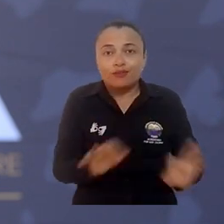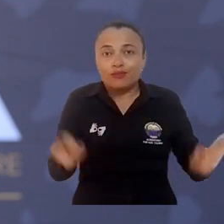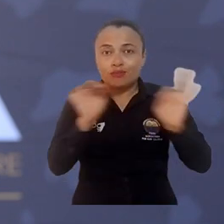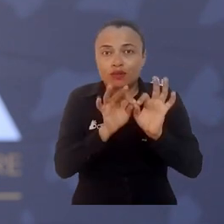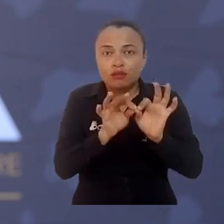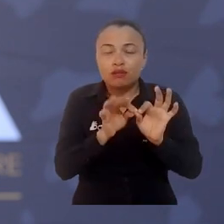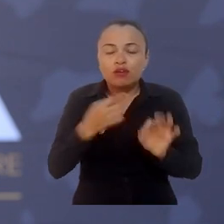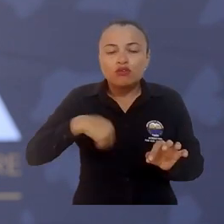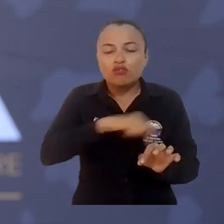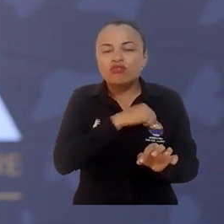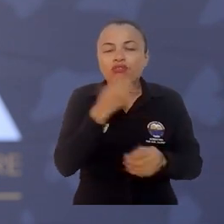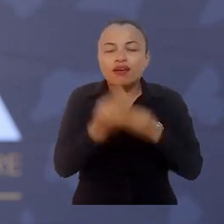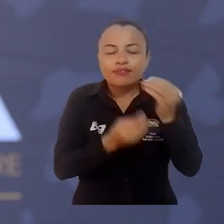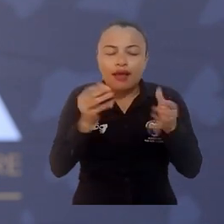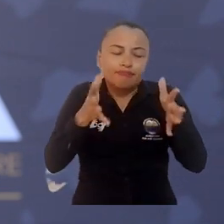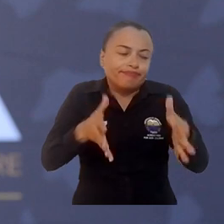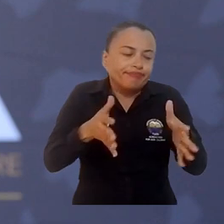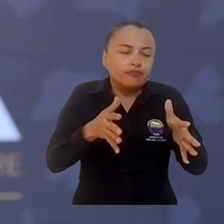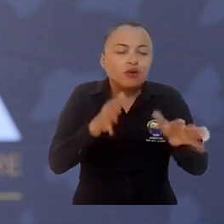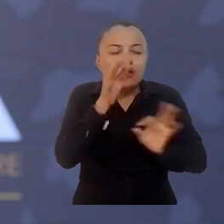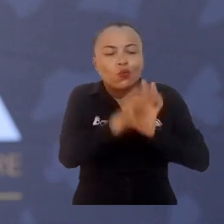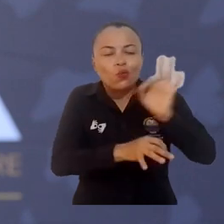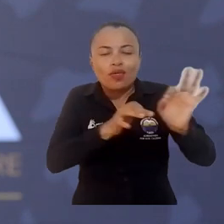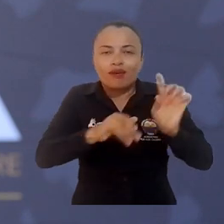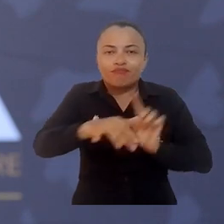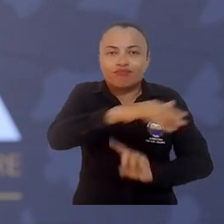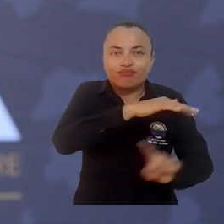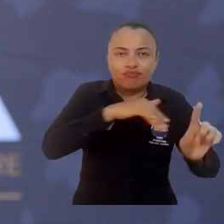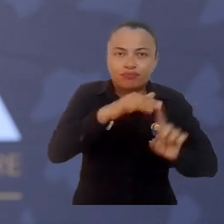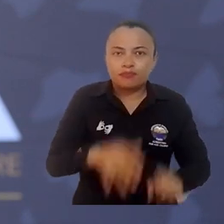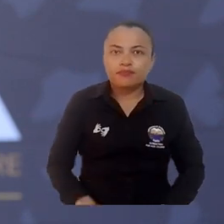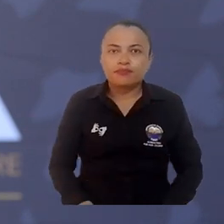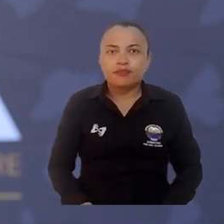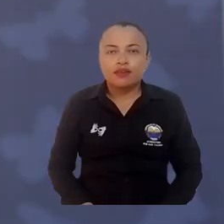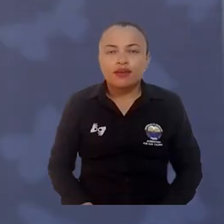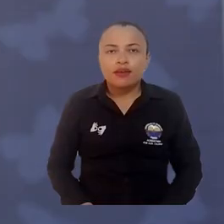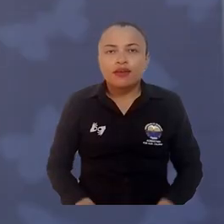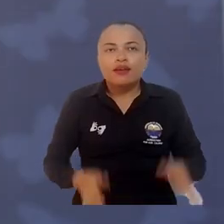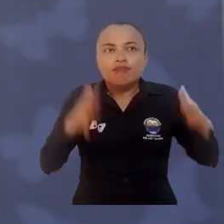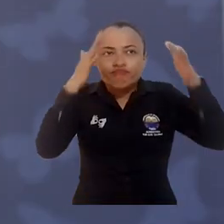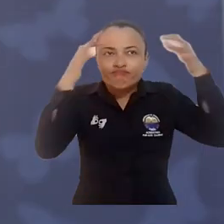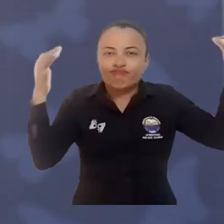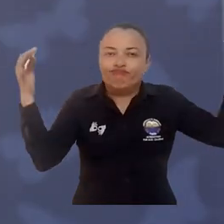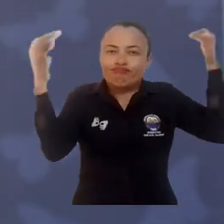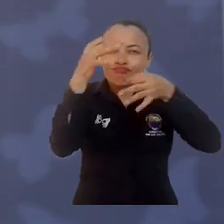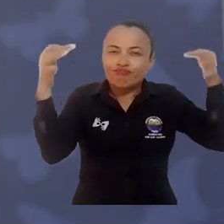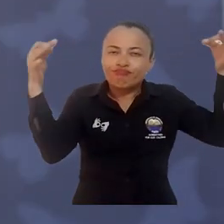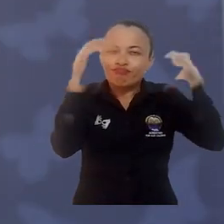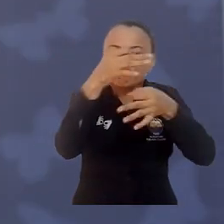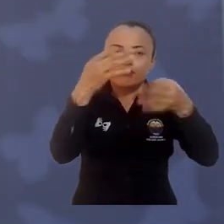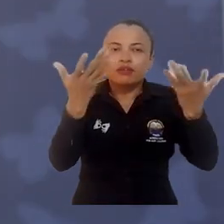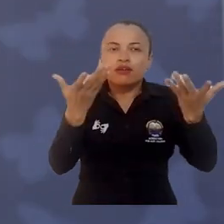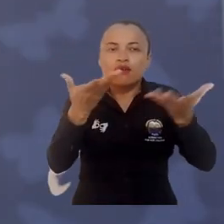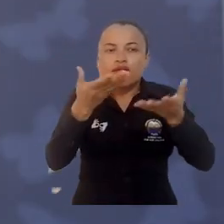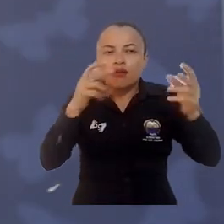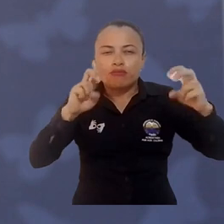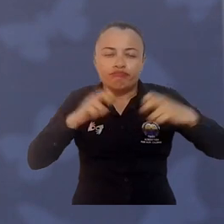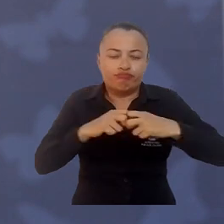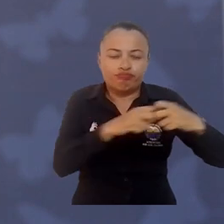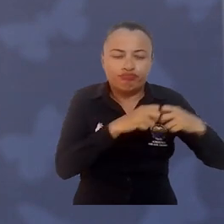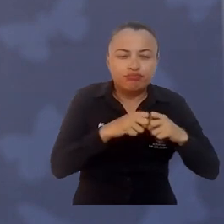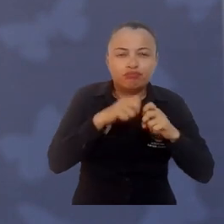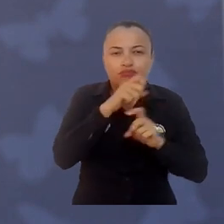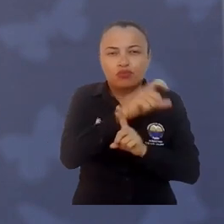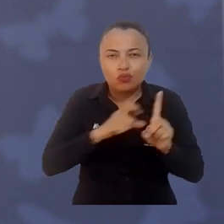valioso, podremos entender la necesidad de cuidar esos entornos. Contar con ese intercambio de saberes, contar con